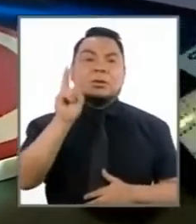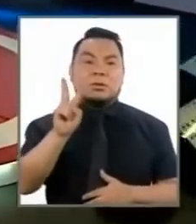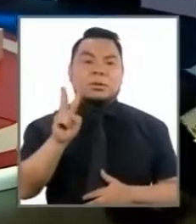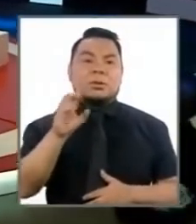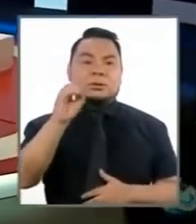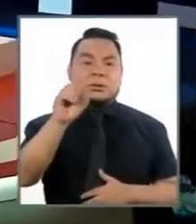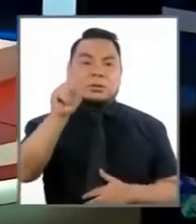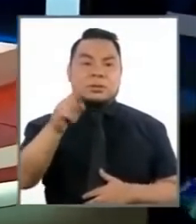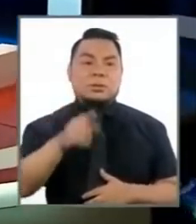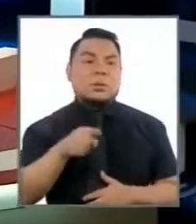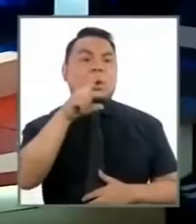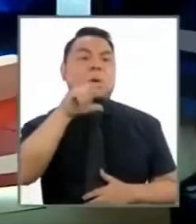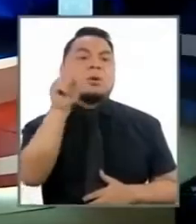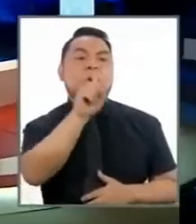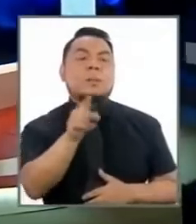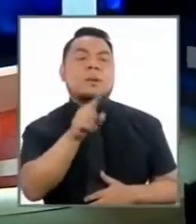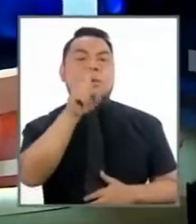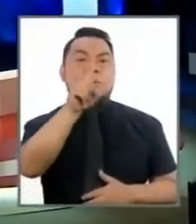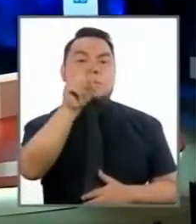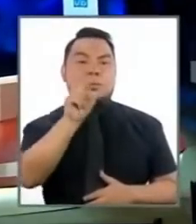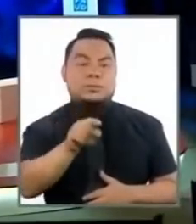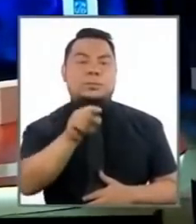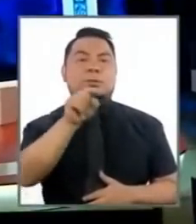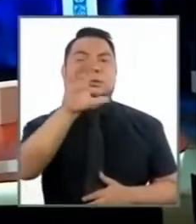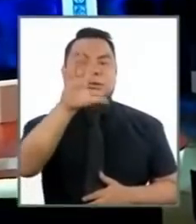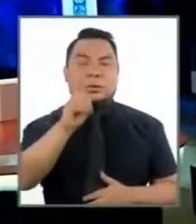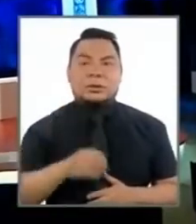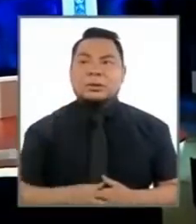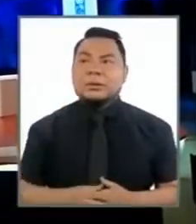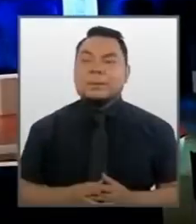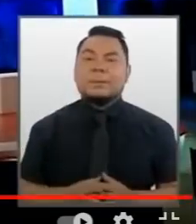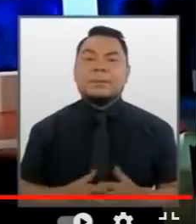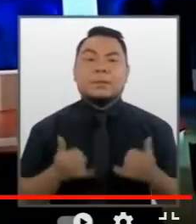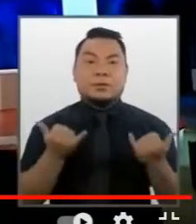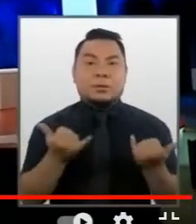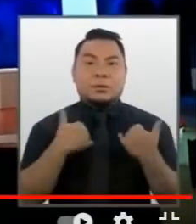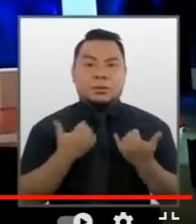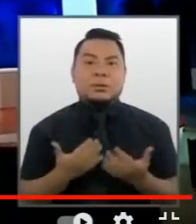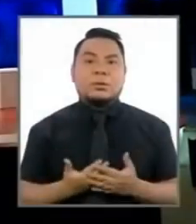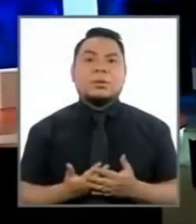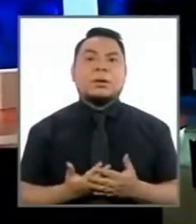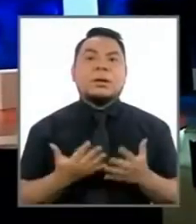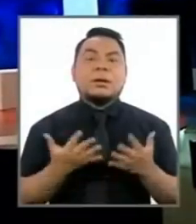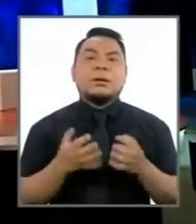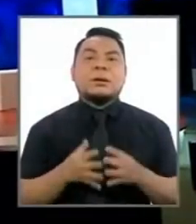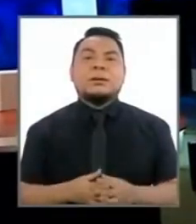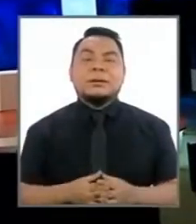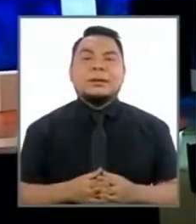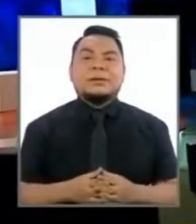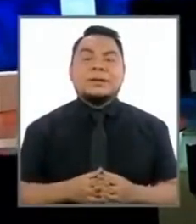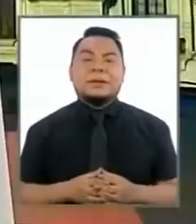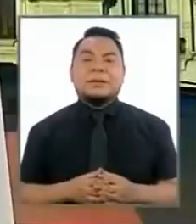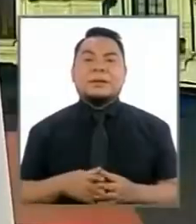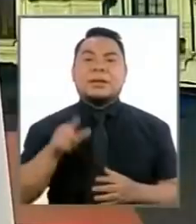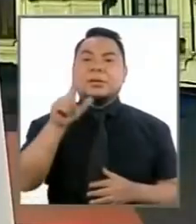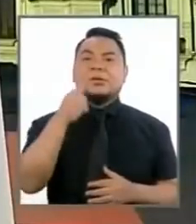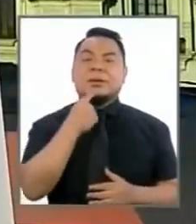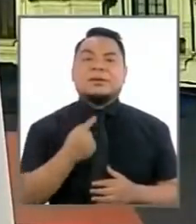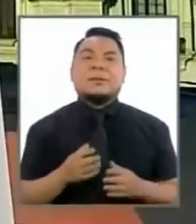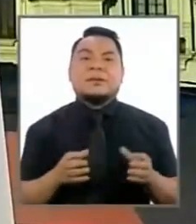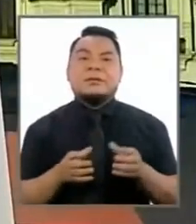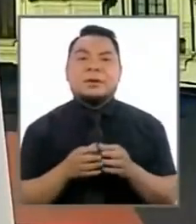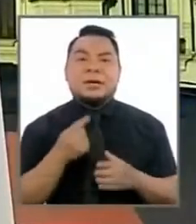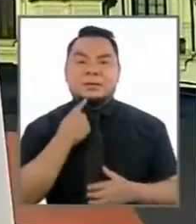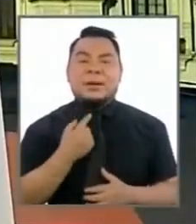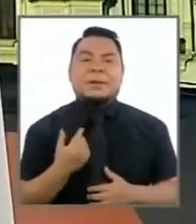cero uno y el señor López Aliaga uno cincuenta. Yo lo que quería también es plantearles de manera abierta el tema